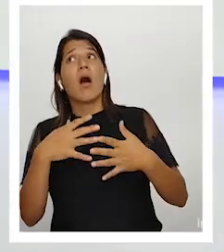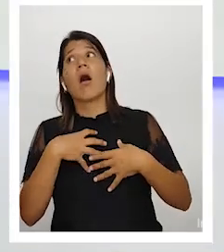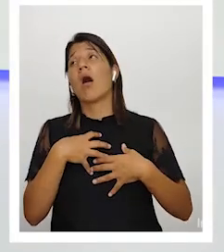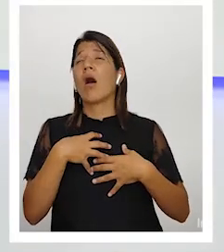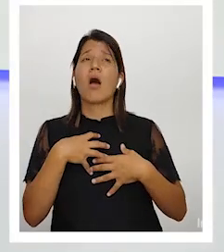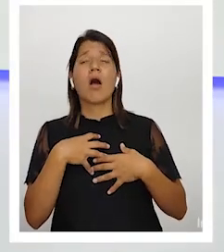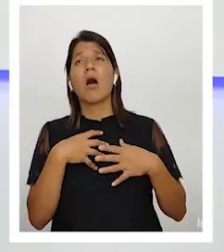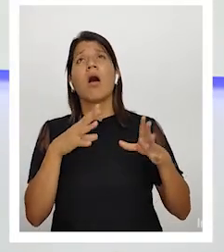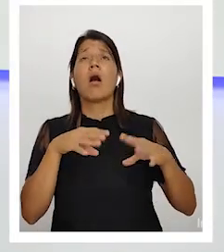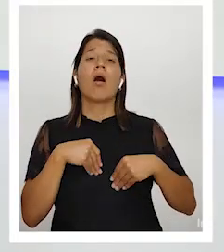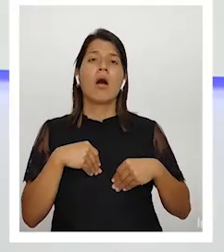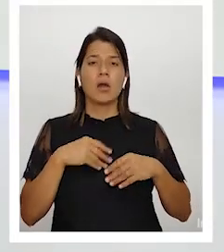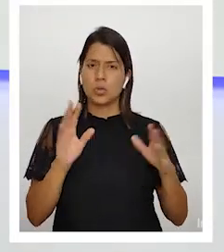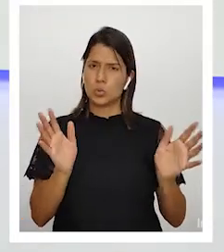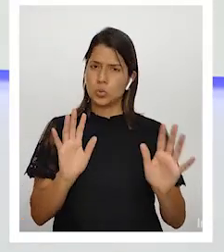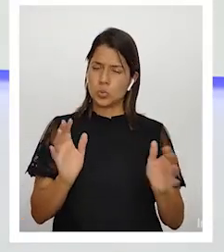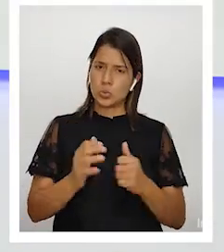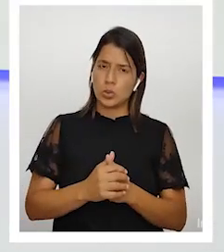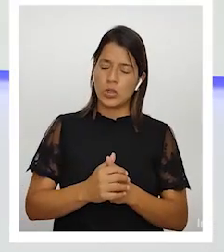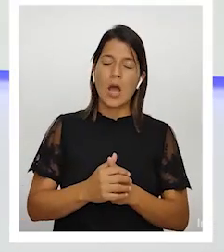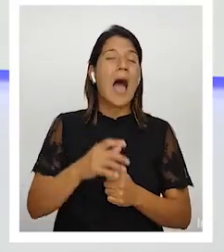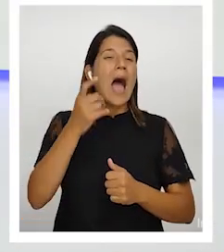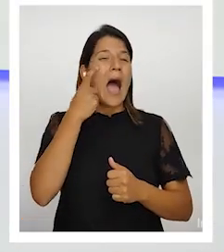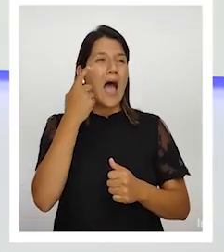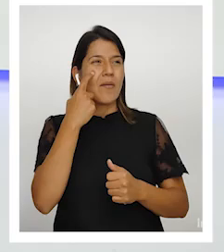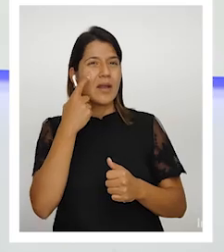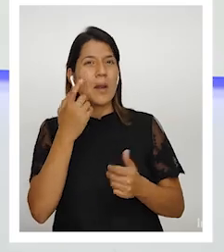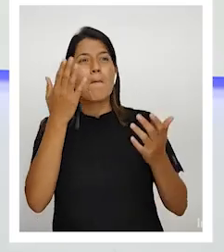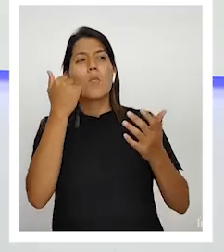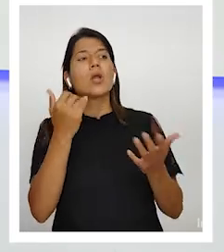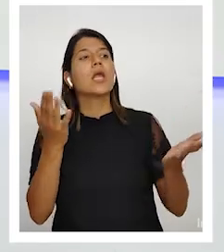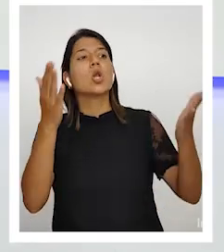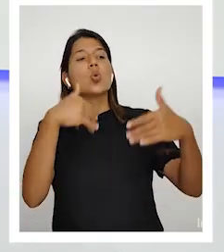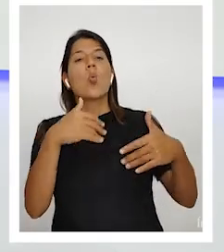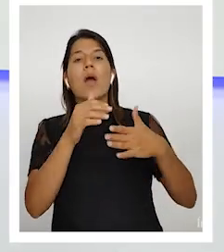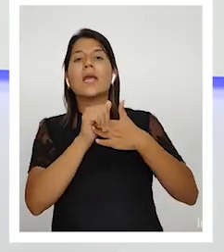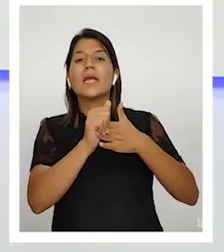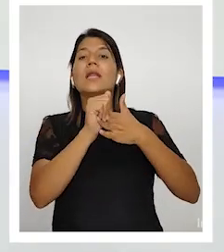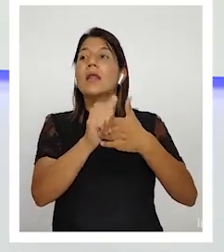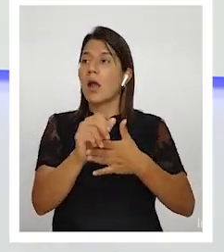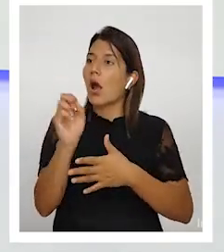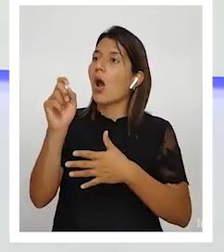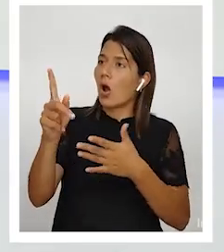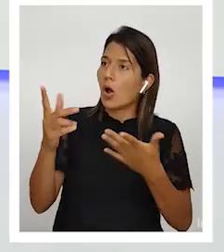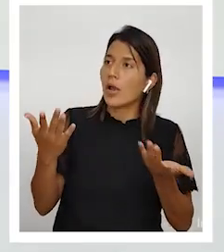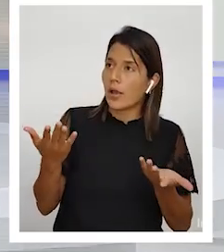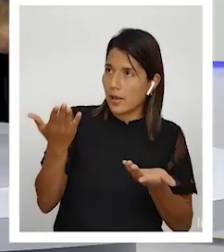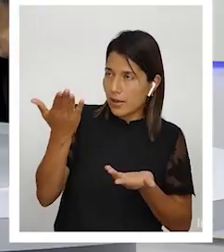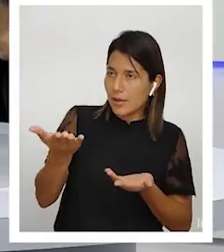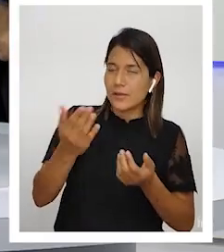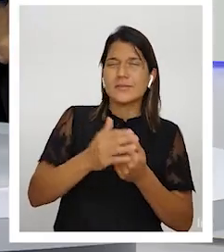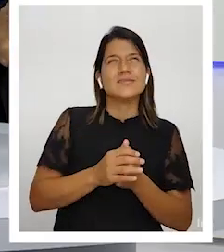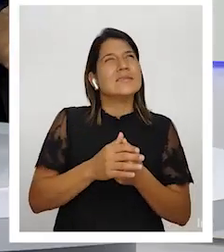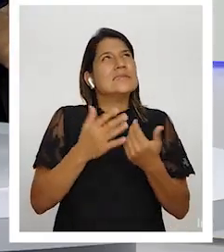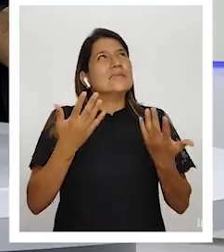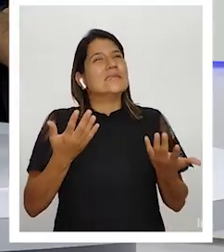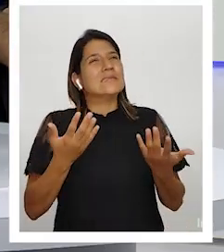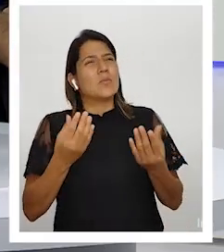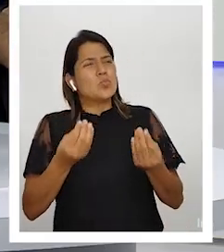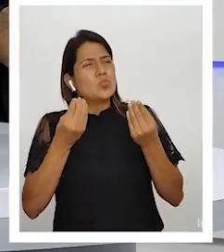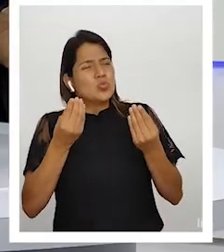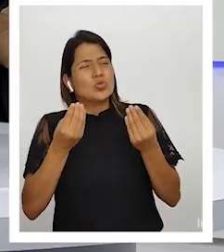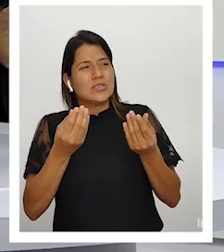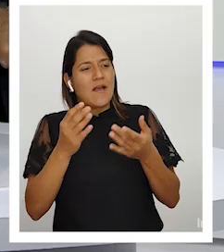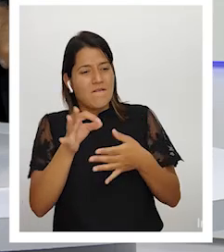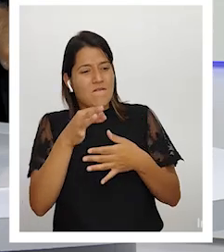vamos a ver ¿por qué no hay líderes? ah vamos a ver pucha es que hay muchas muchas formas de ver